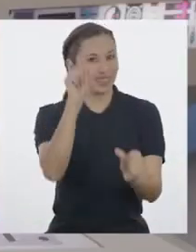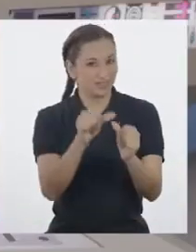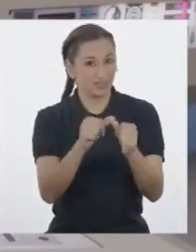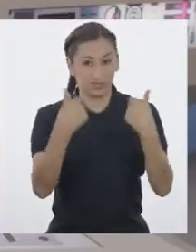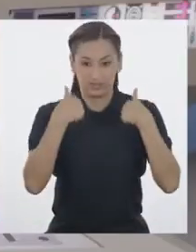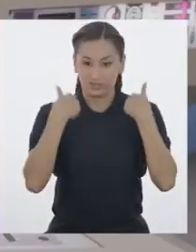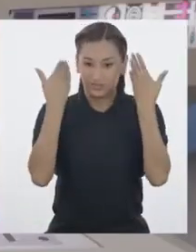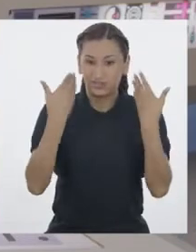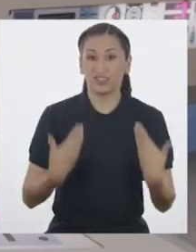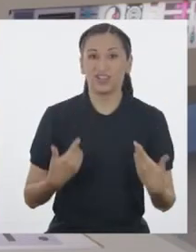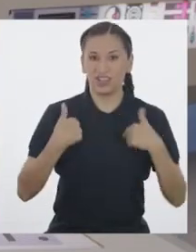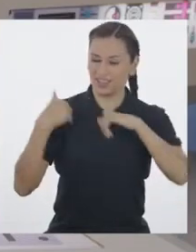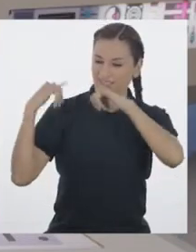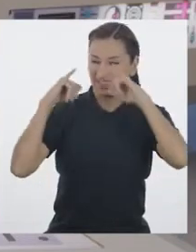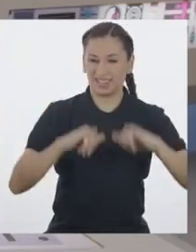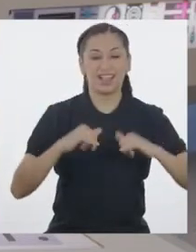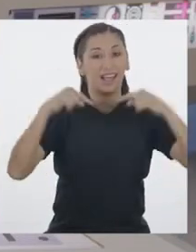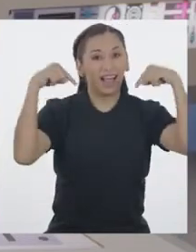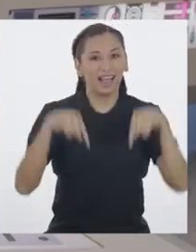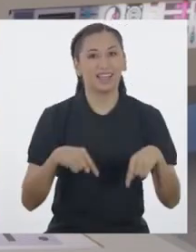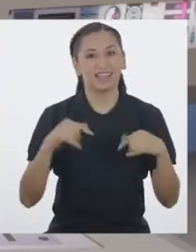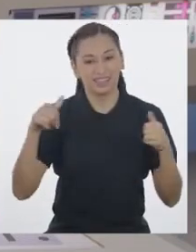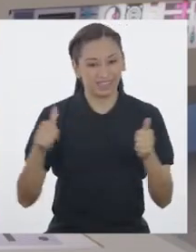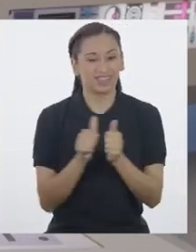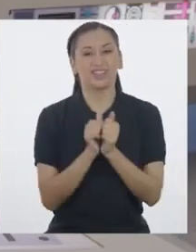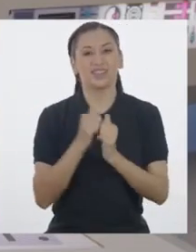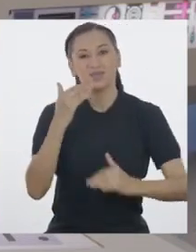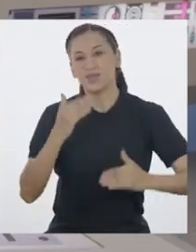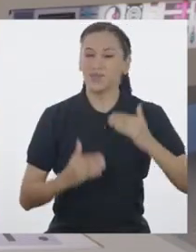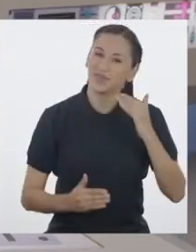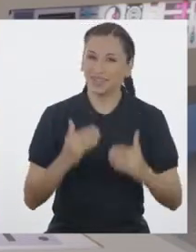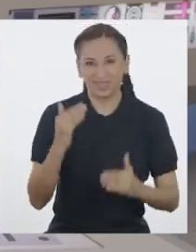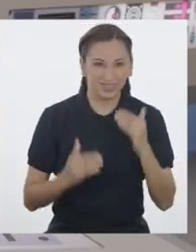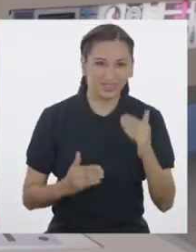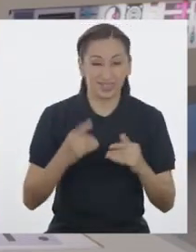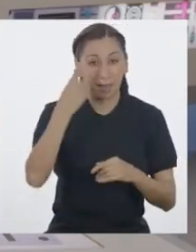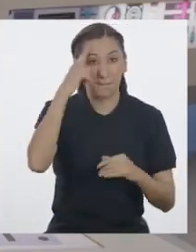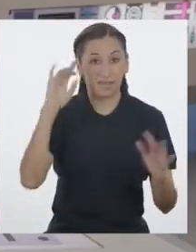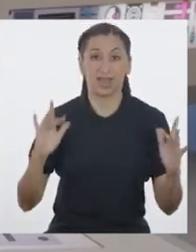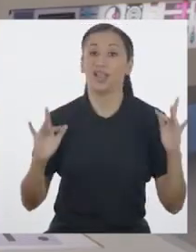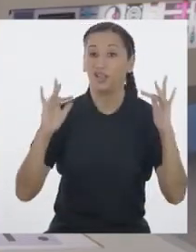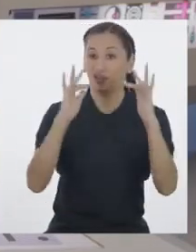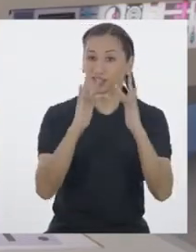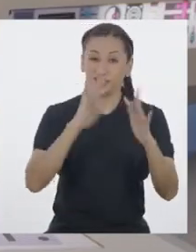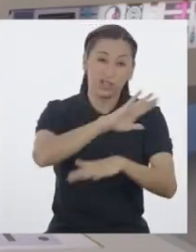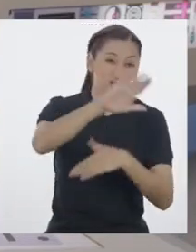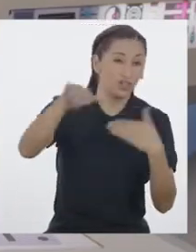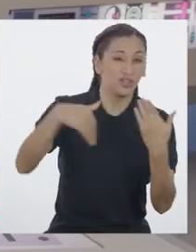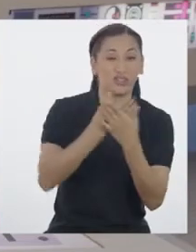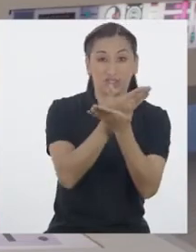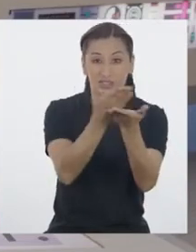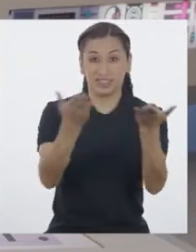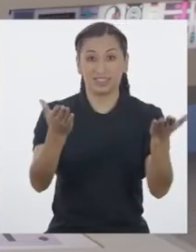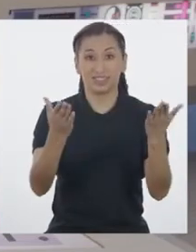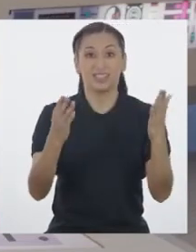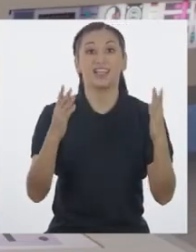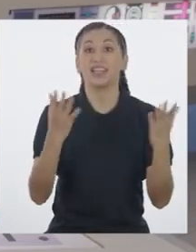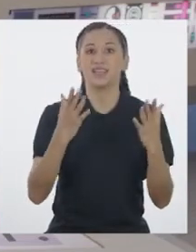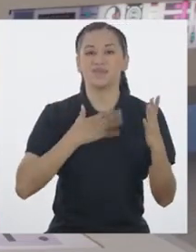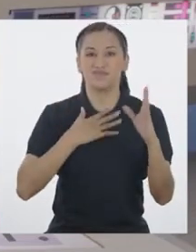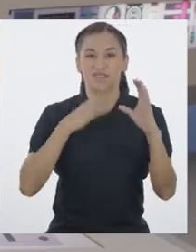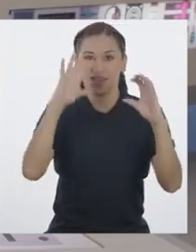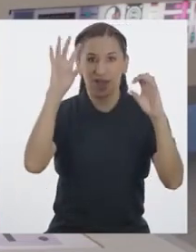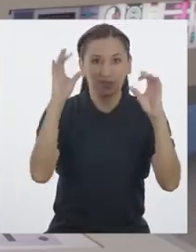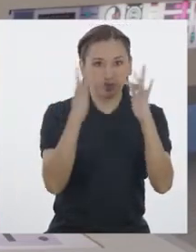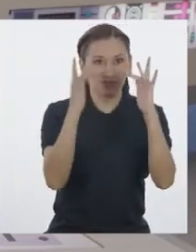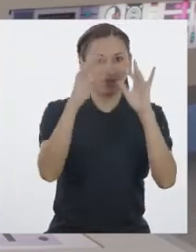recuerden que yo estaré aquí con Macabot para conectarlas a todas y todos a